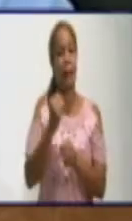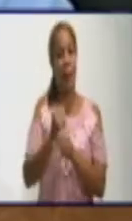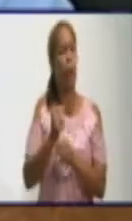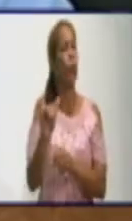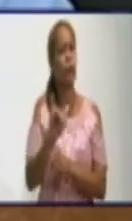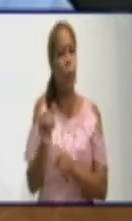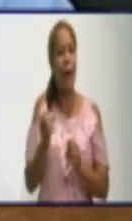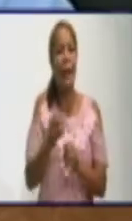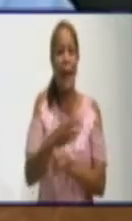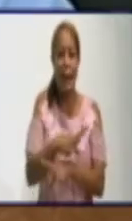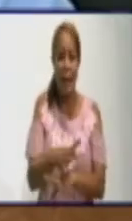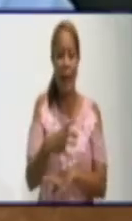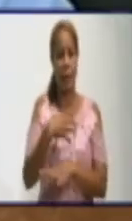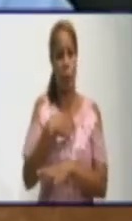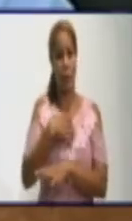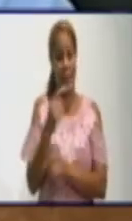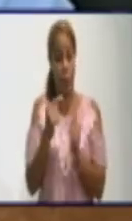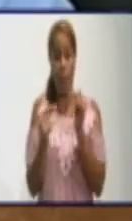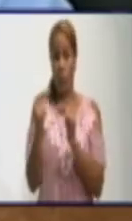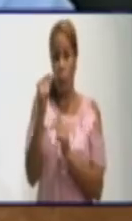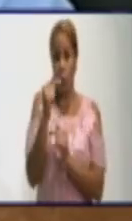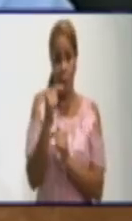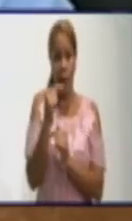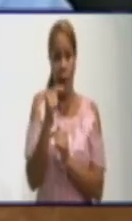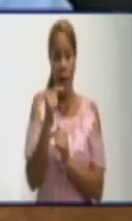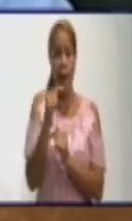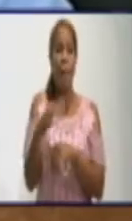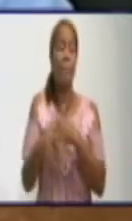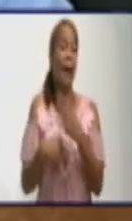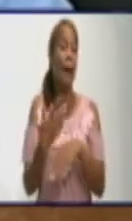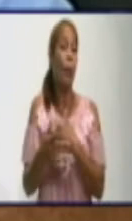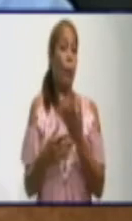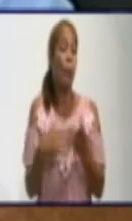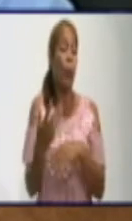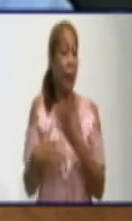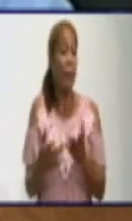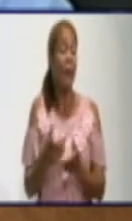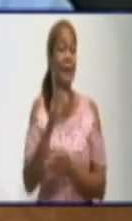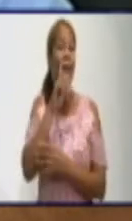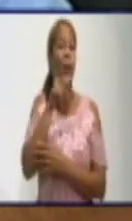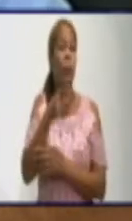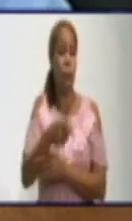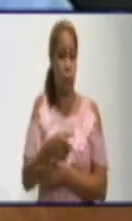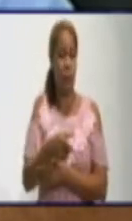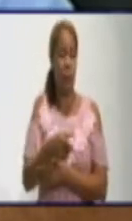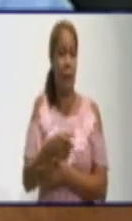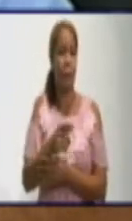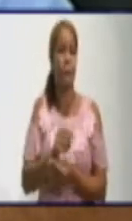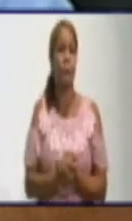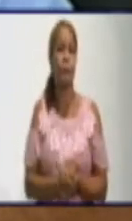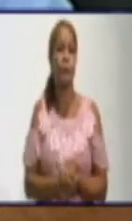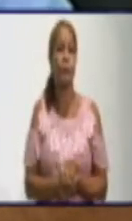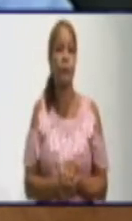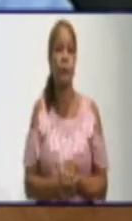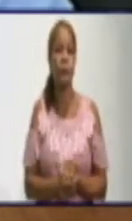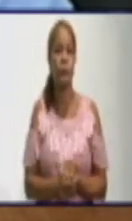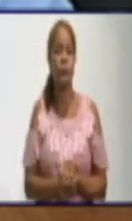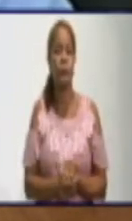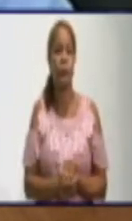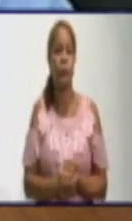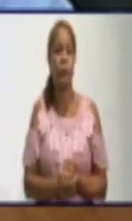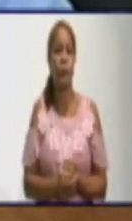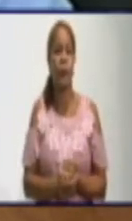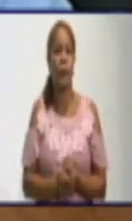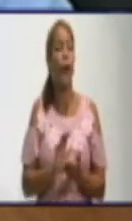tenido prioridad en la provincia para el caso del combustible. Nosotros pedimos el